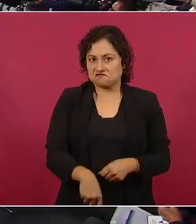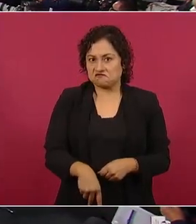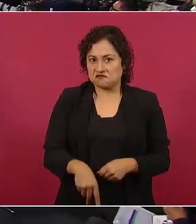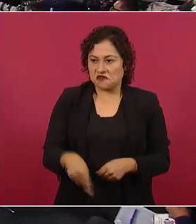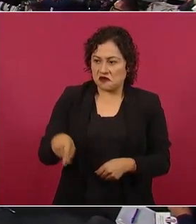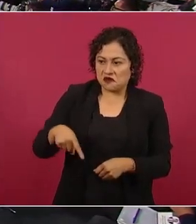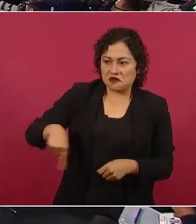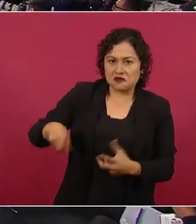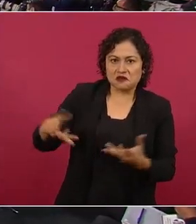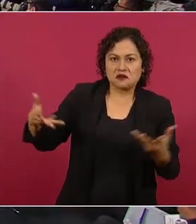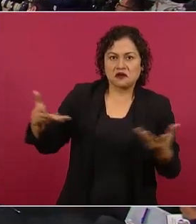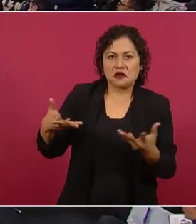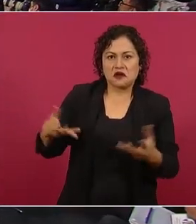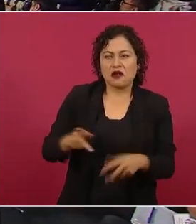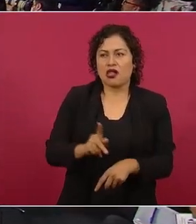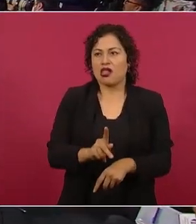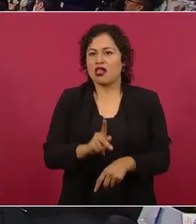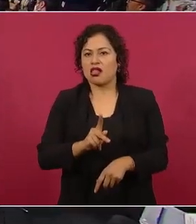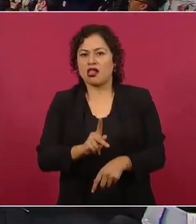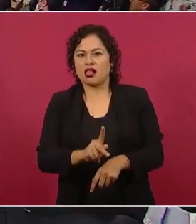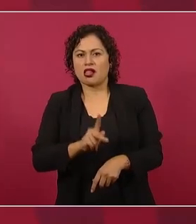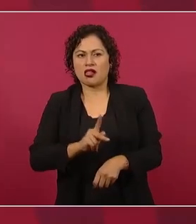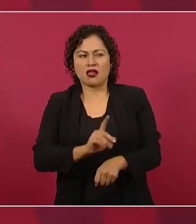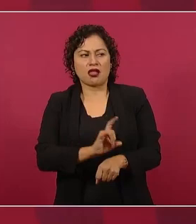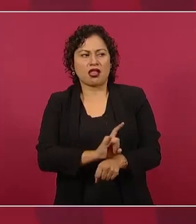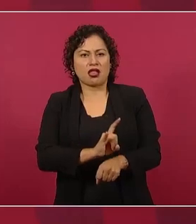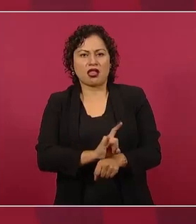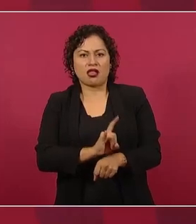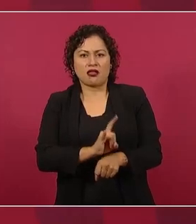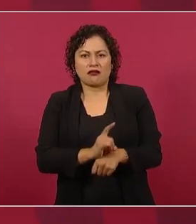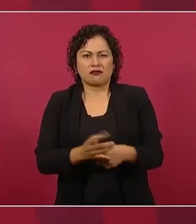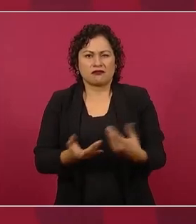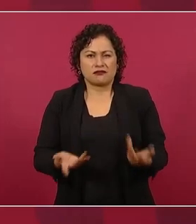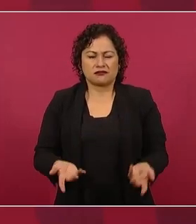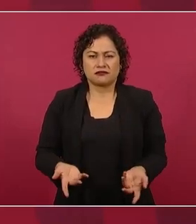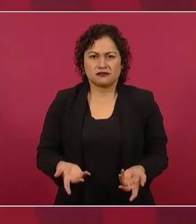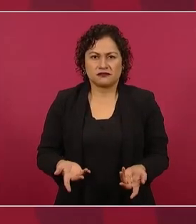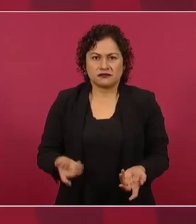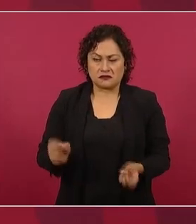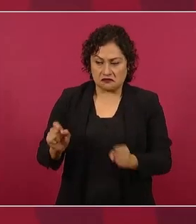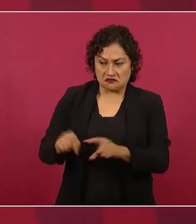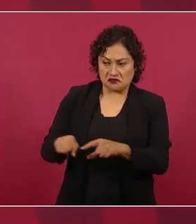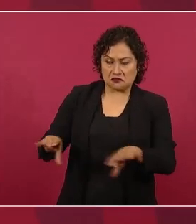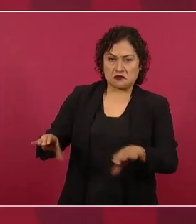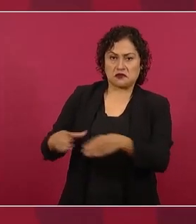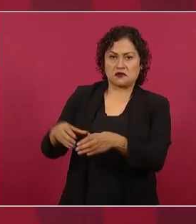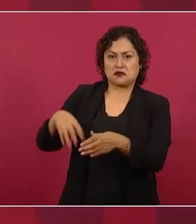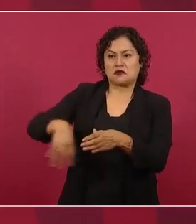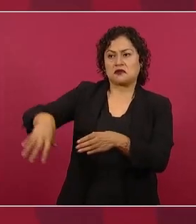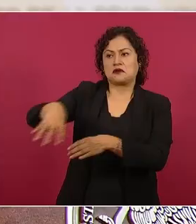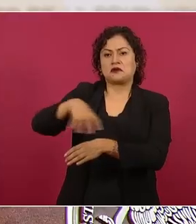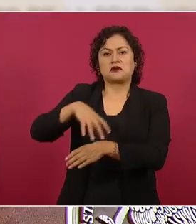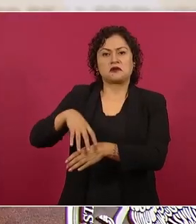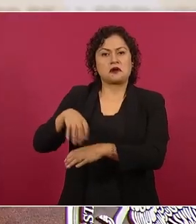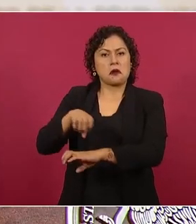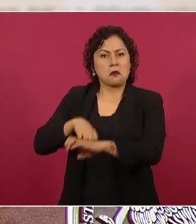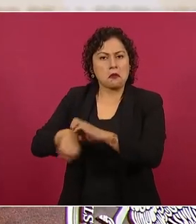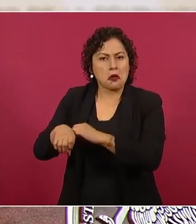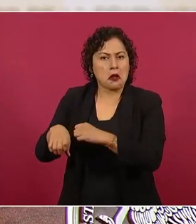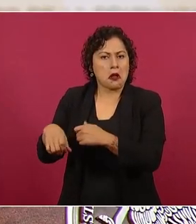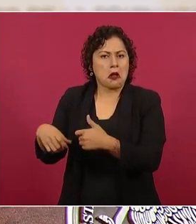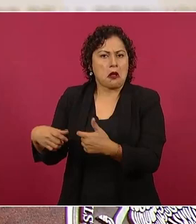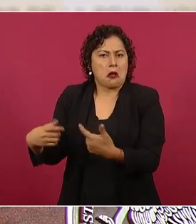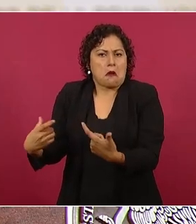de grupos económicos muy poderosos,